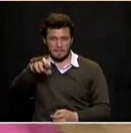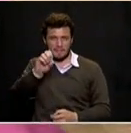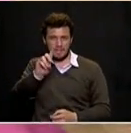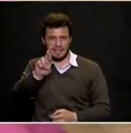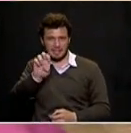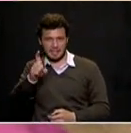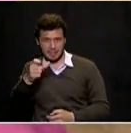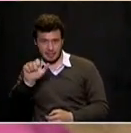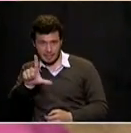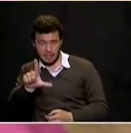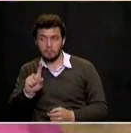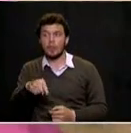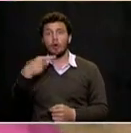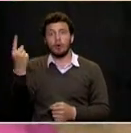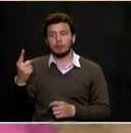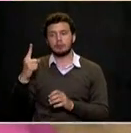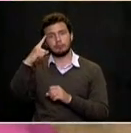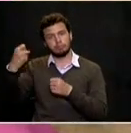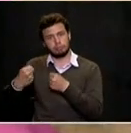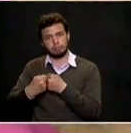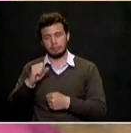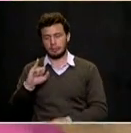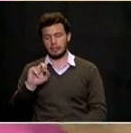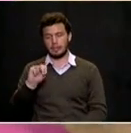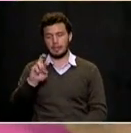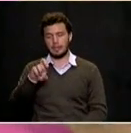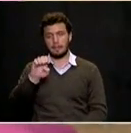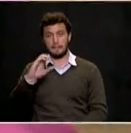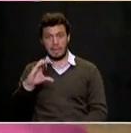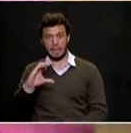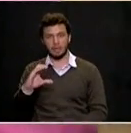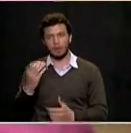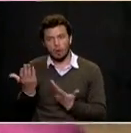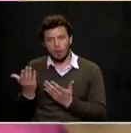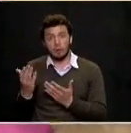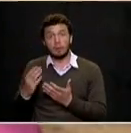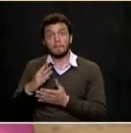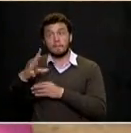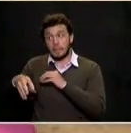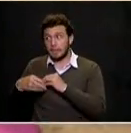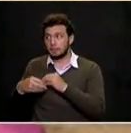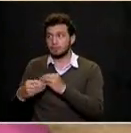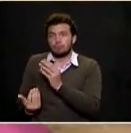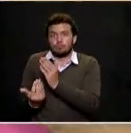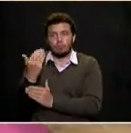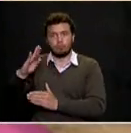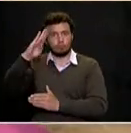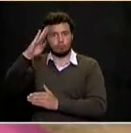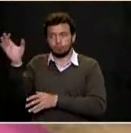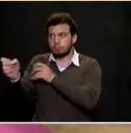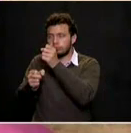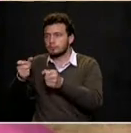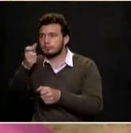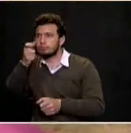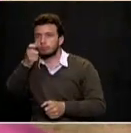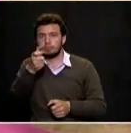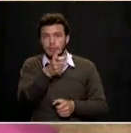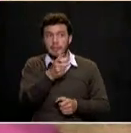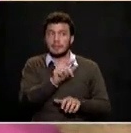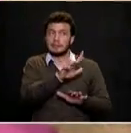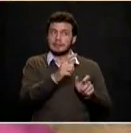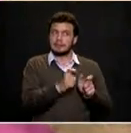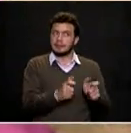lado. Y hay que proveer también la guardia para esos establecimientos, porque hasta tanto el Congreso de la República no cambia el código penal,